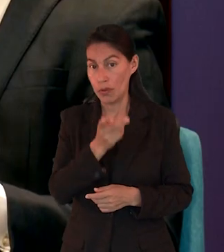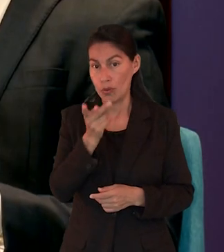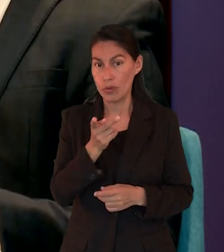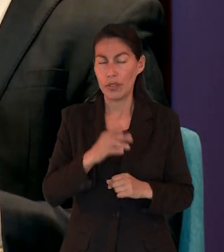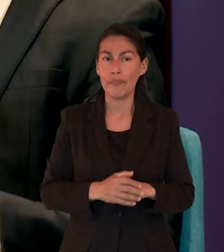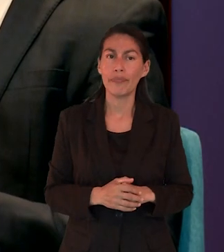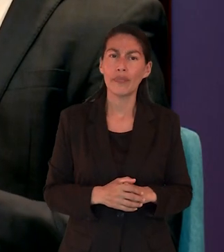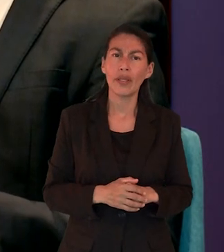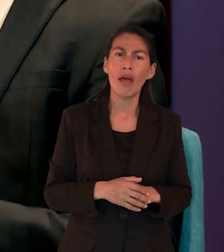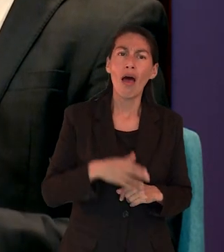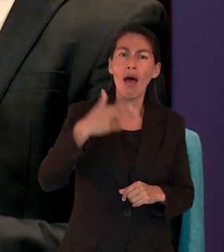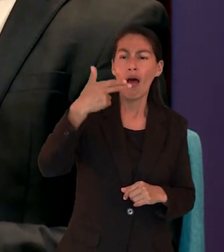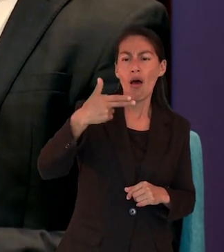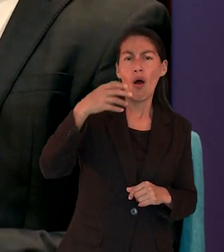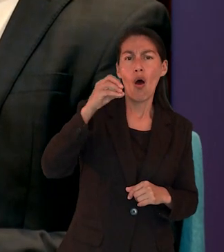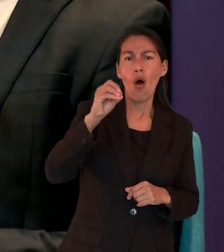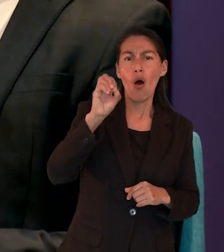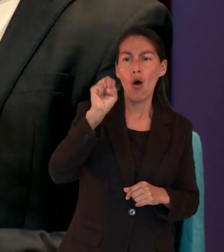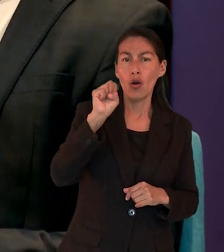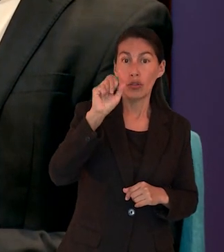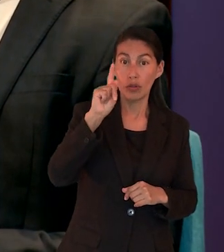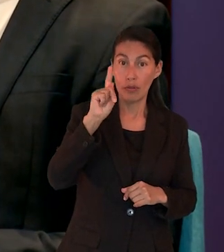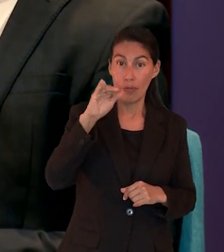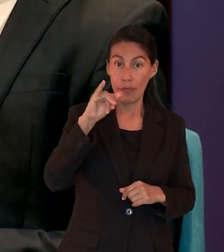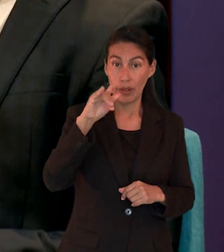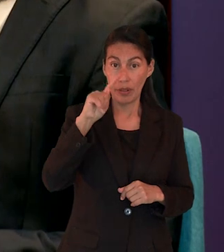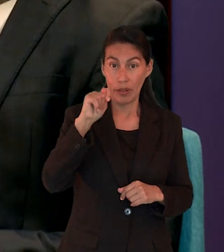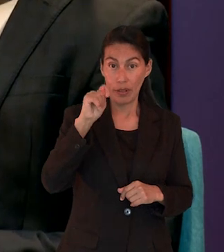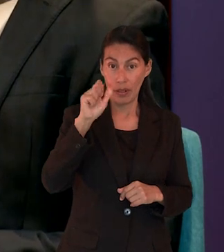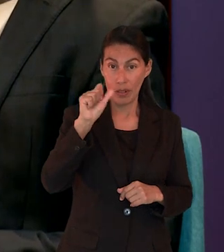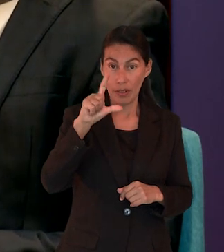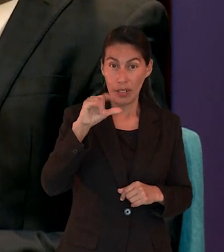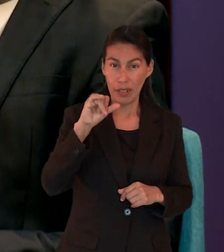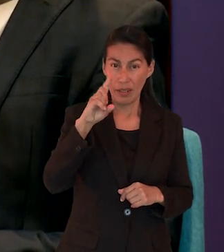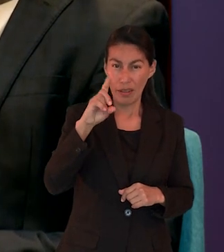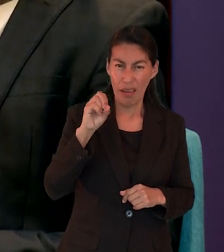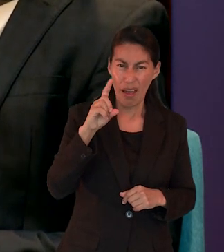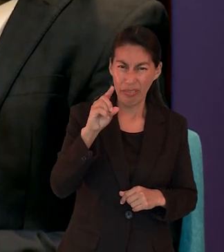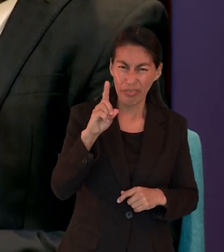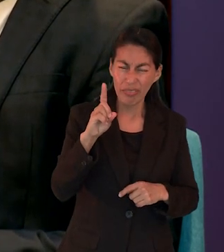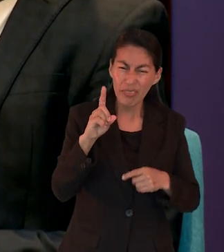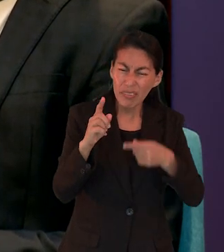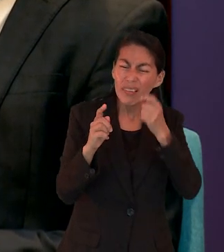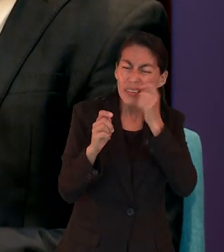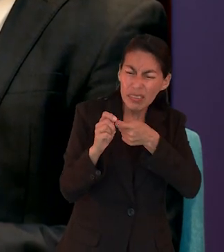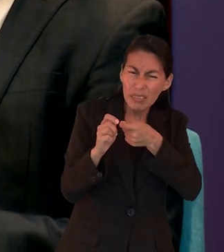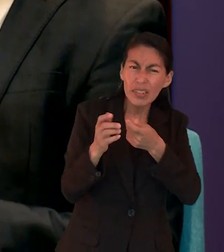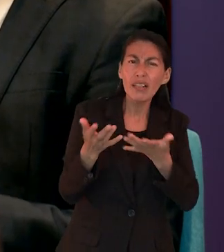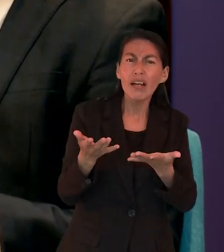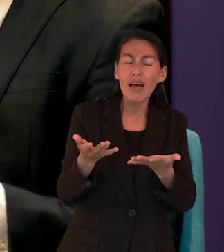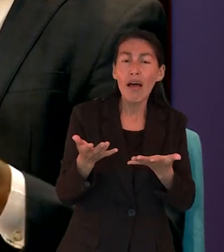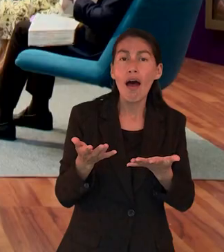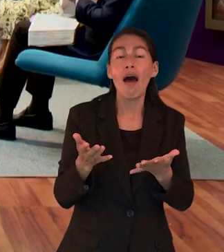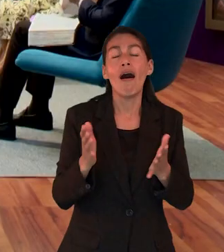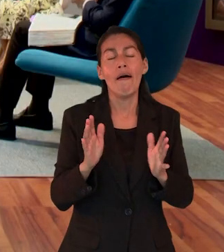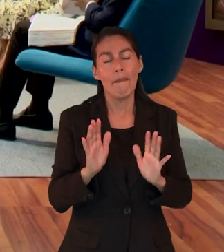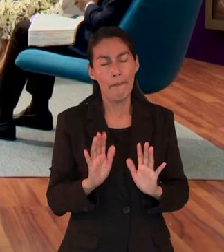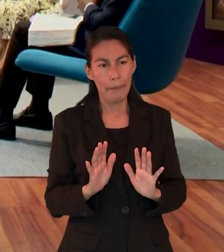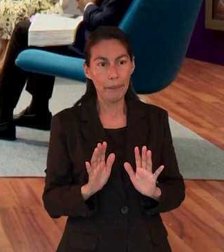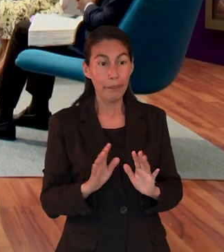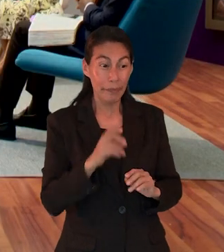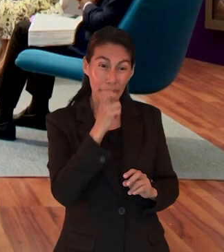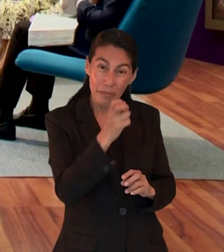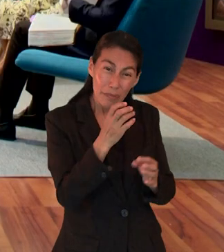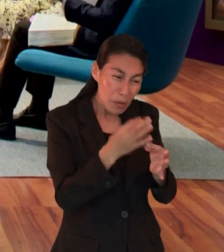Muy buena pregunta, Pastor. Primero, hay que entender que la hospitalidad es algo que es un elemento